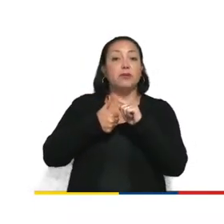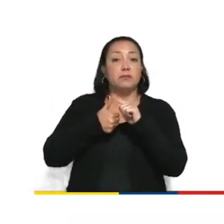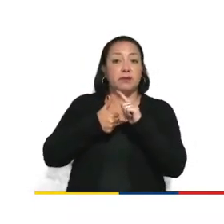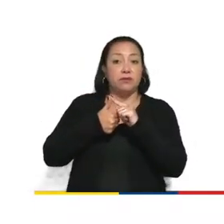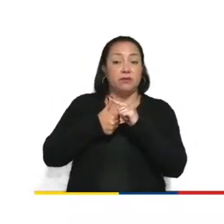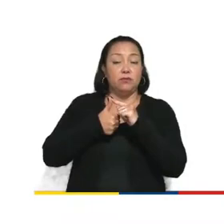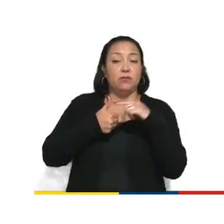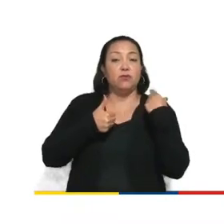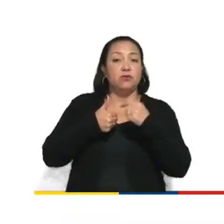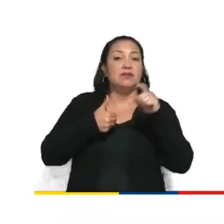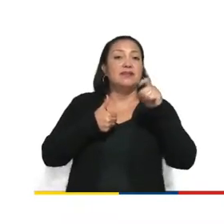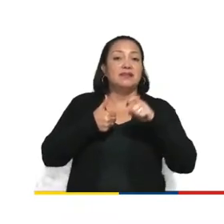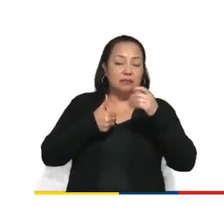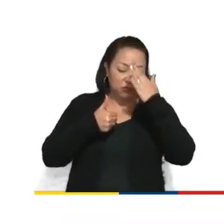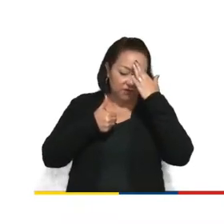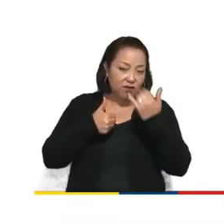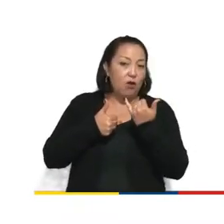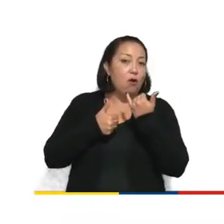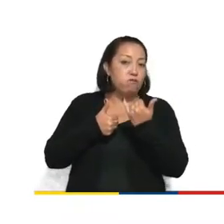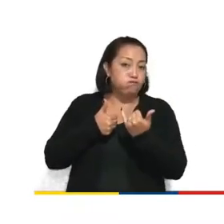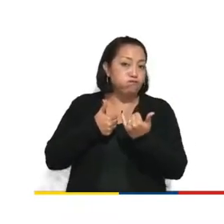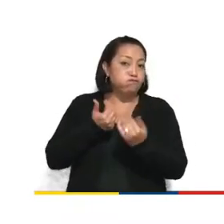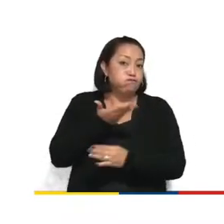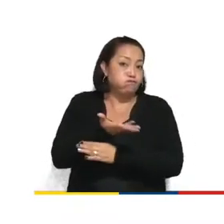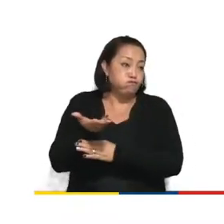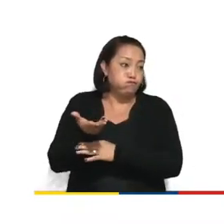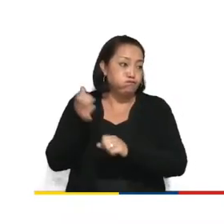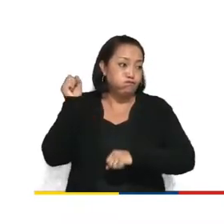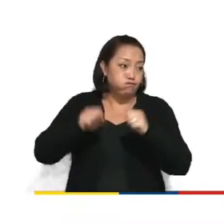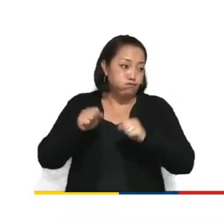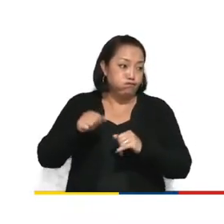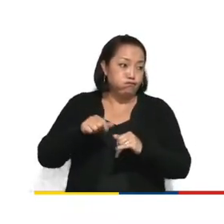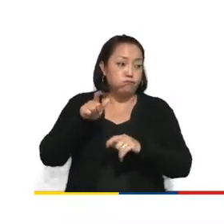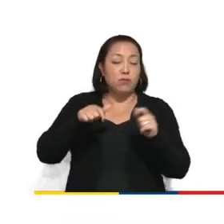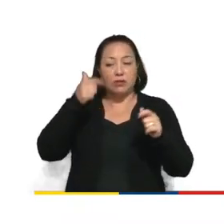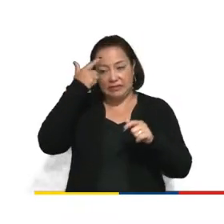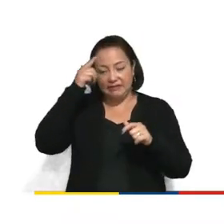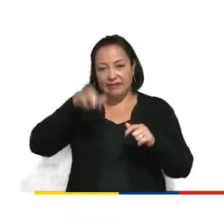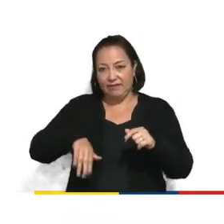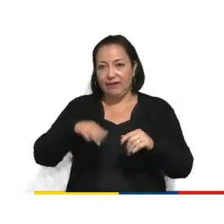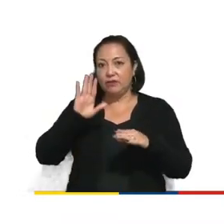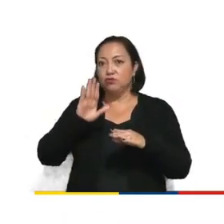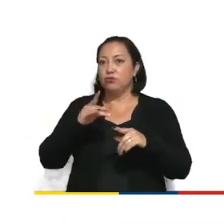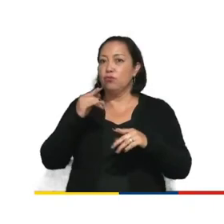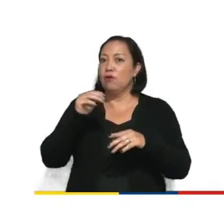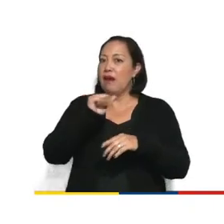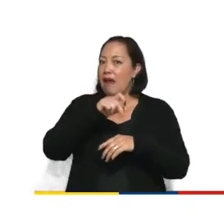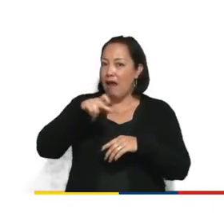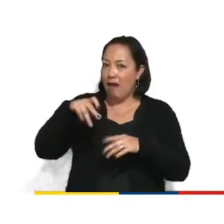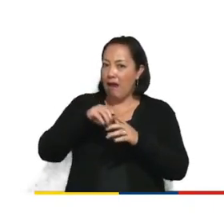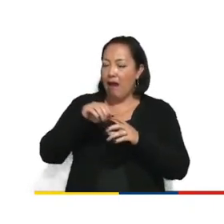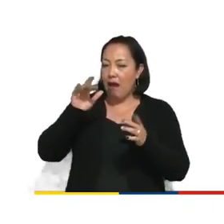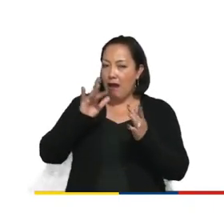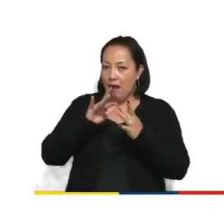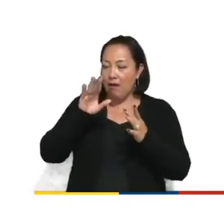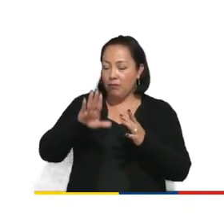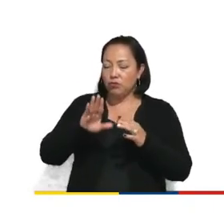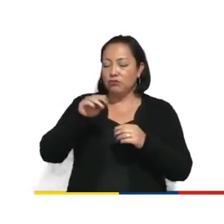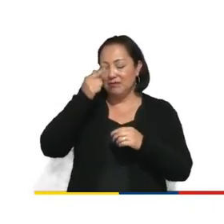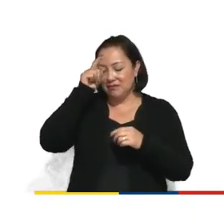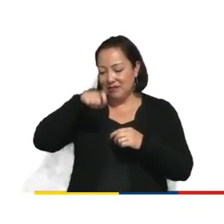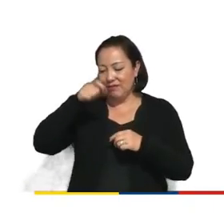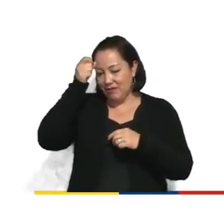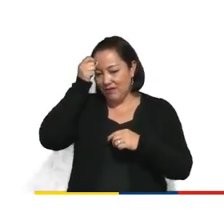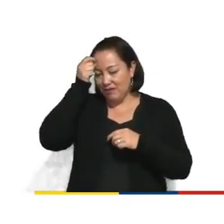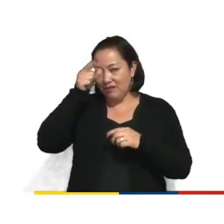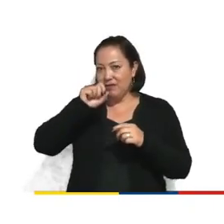saber que existe esa oferta. Los usuarios deben conocer la aplicación. Entender la parte, la